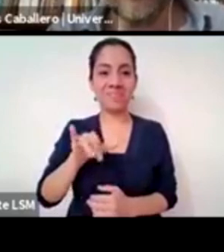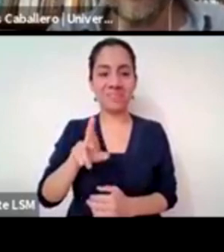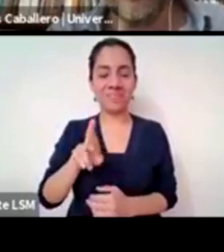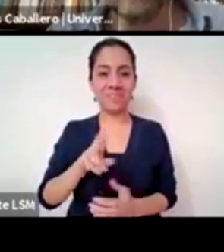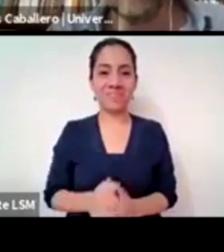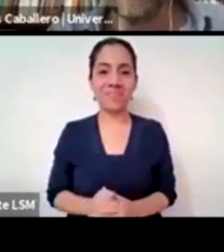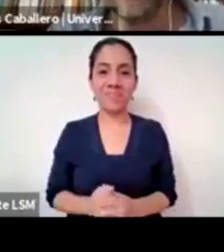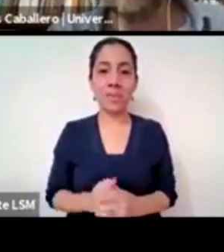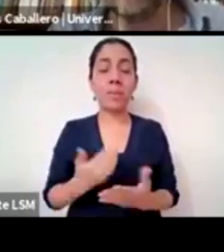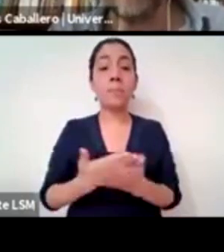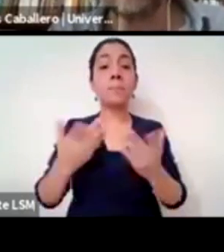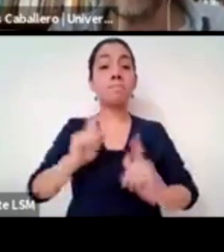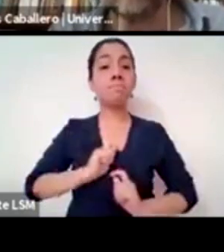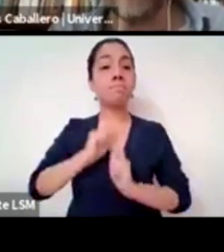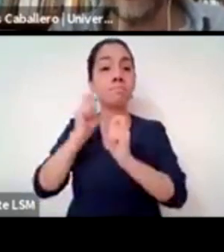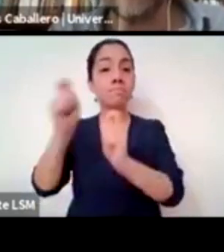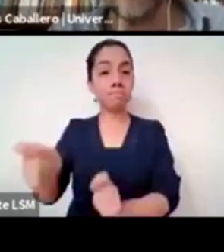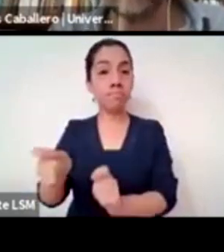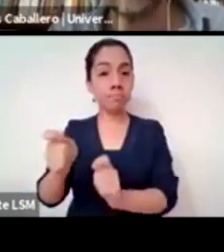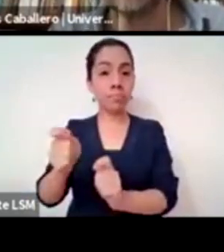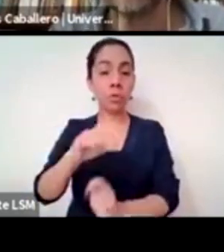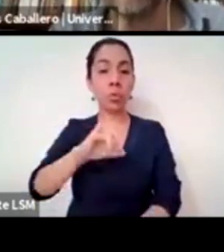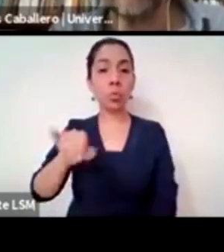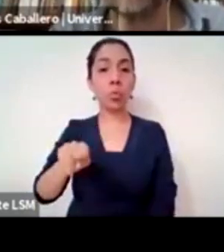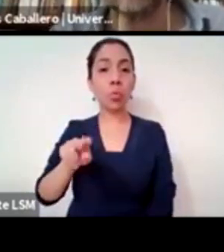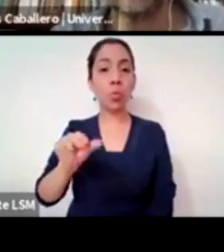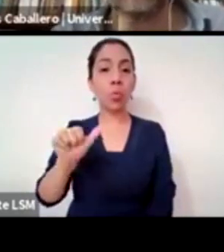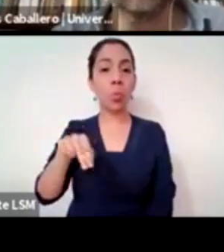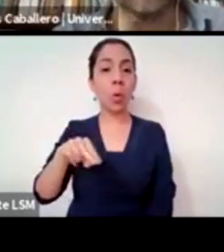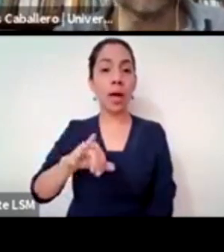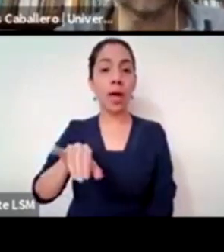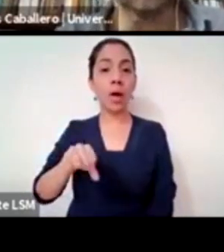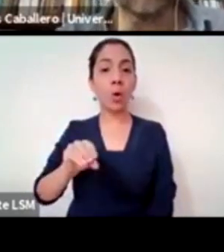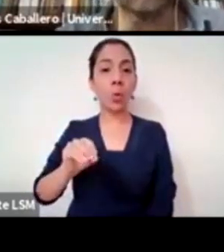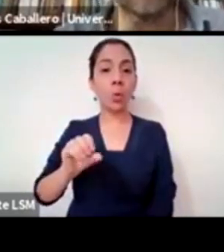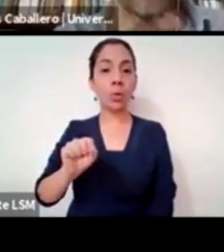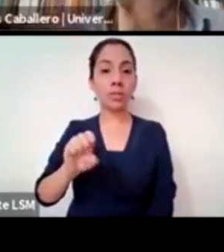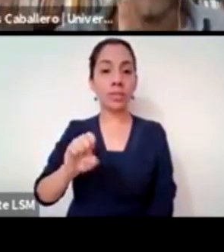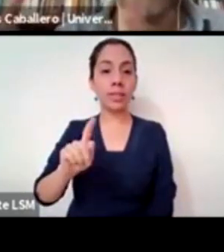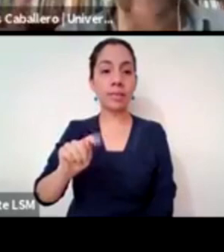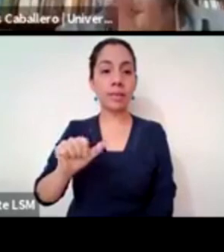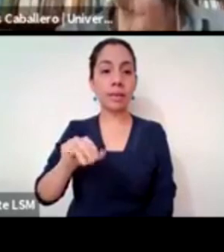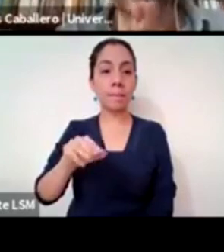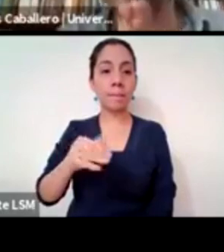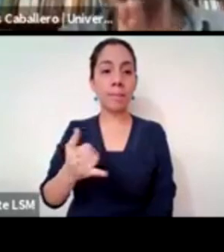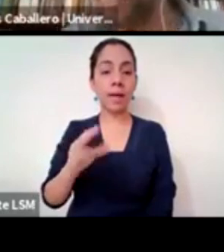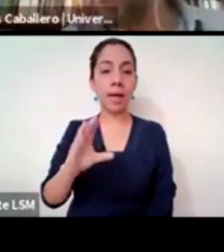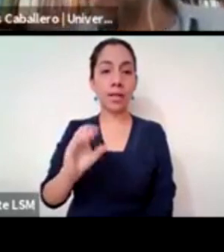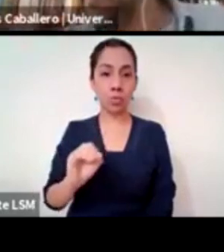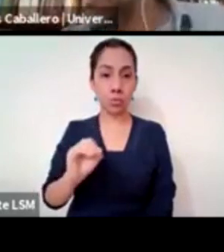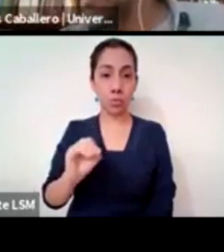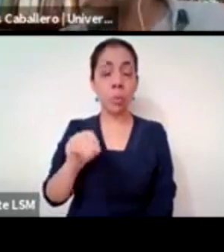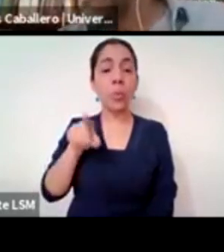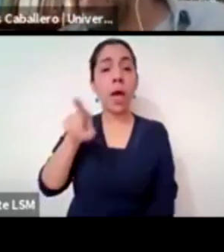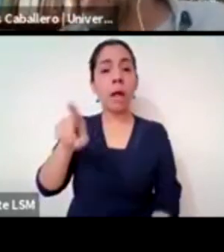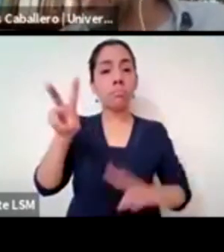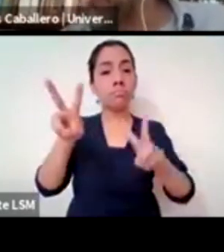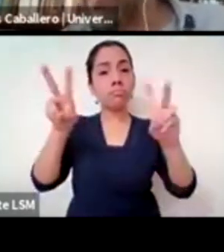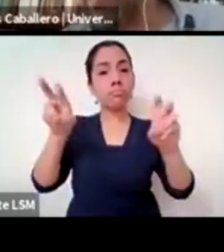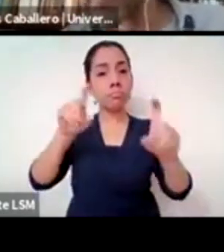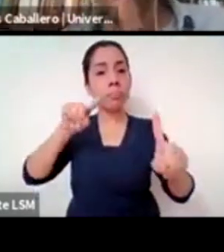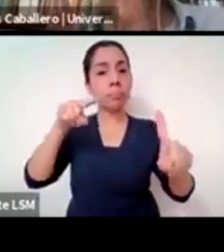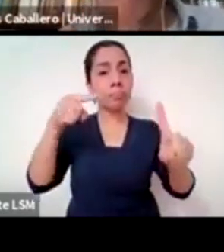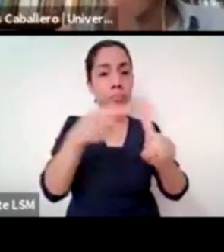le voy a dar la palabra ahora a Juan José Tamayo que nos acompaña y que tiene esta perspectiva de